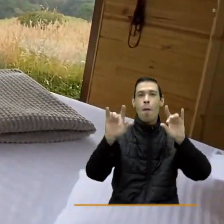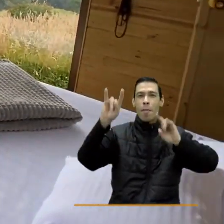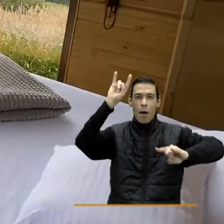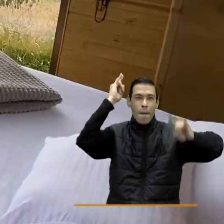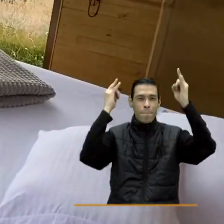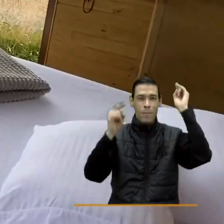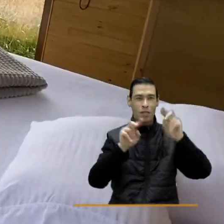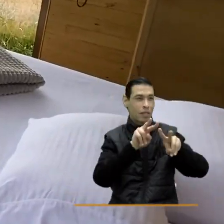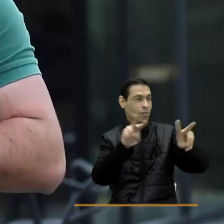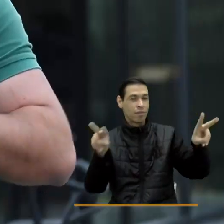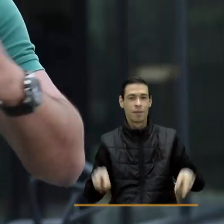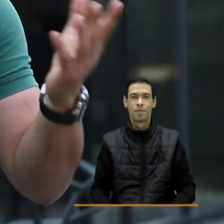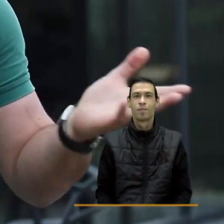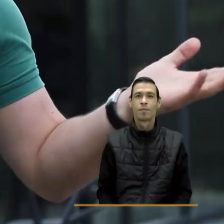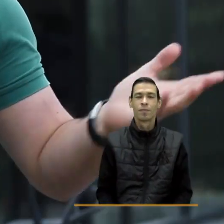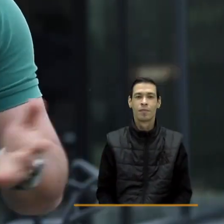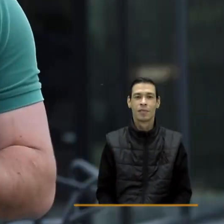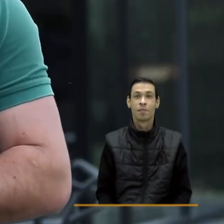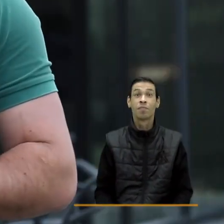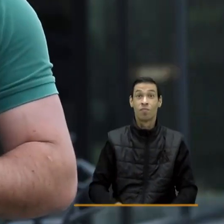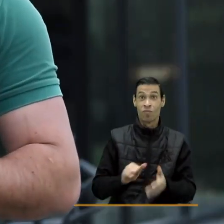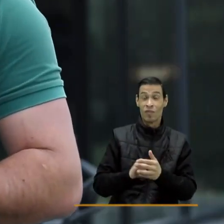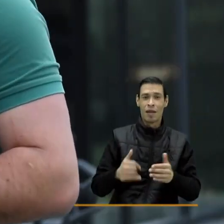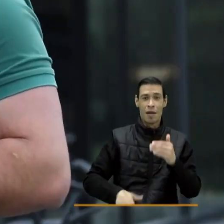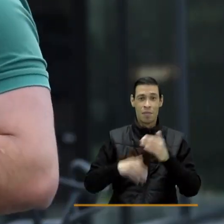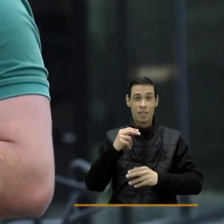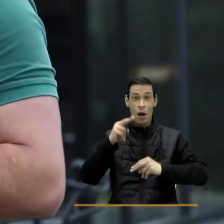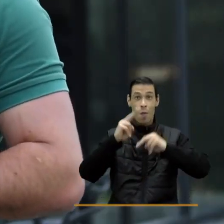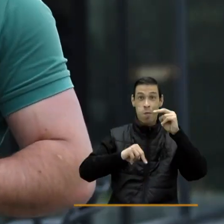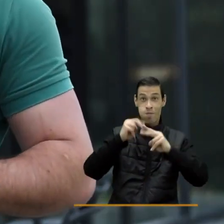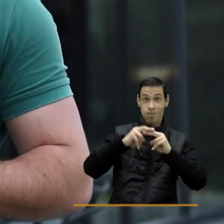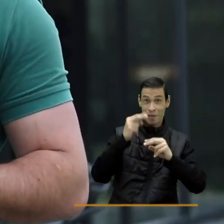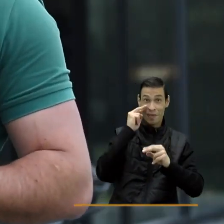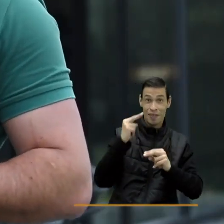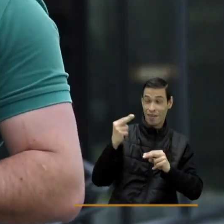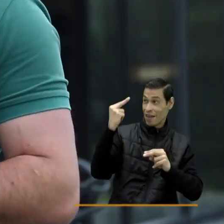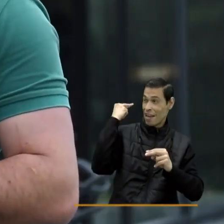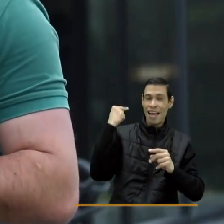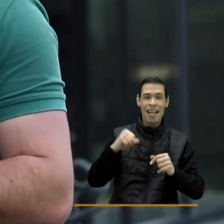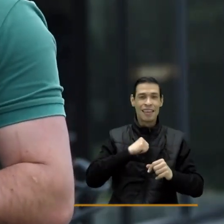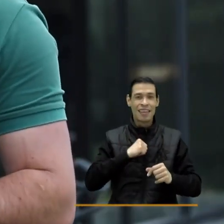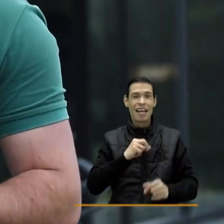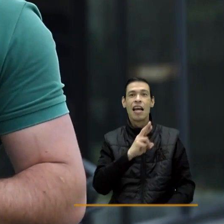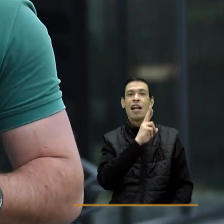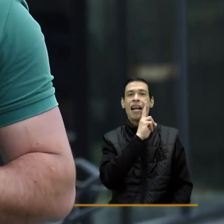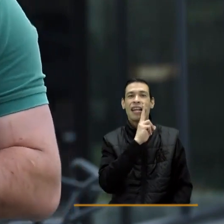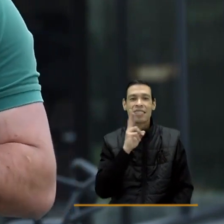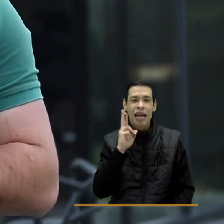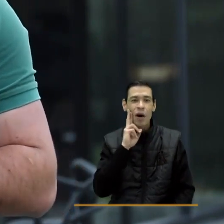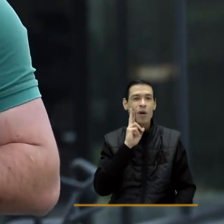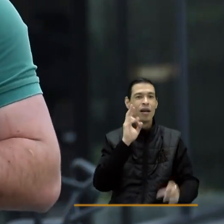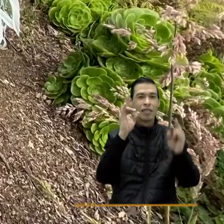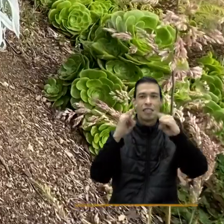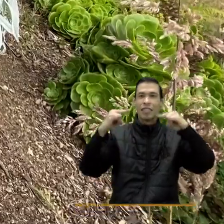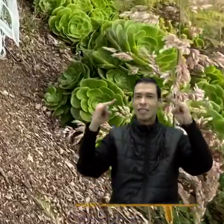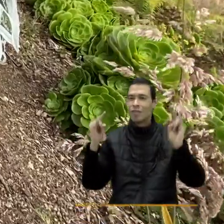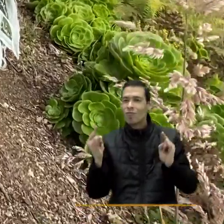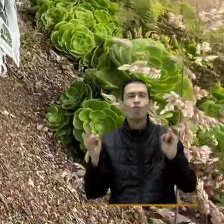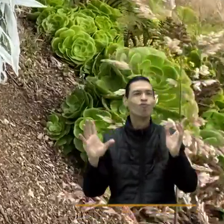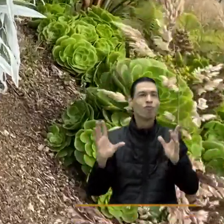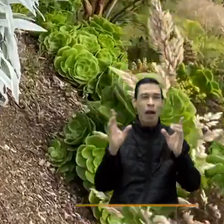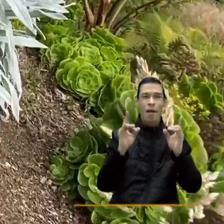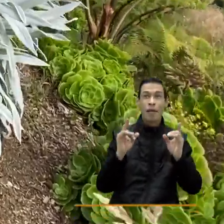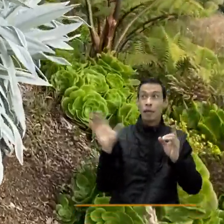bosque. Iniciamos nosotros construyendo lo que es un sueño, lo que ustedes pueden ver en la parte de atrás, que es el restaurante, y nuestras cabañas. Mis